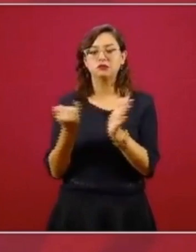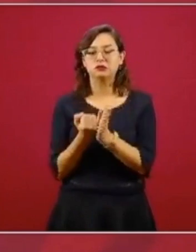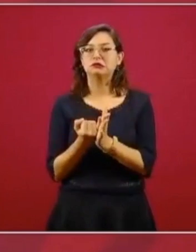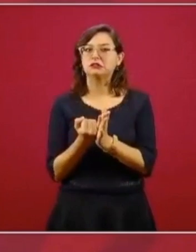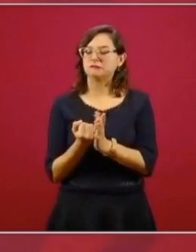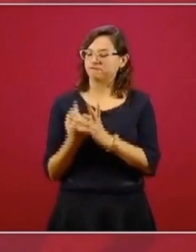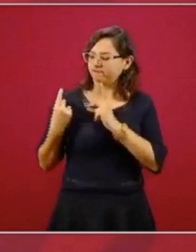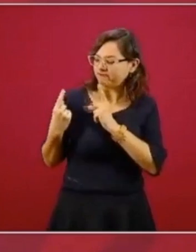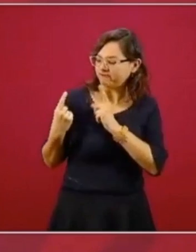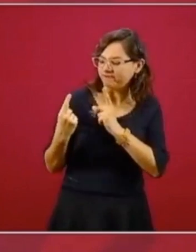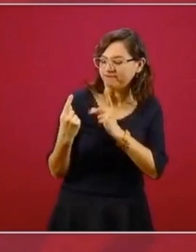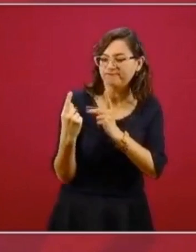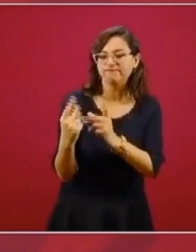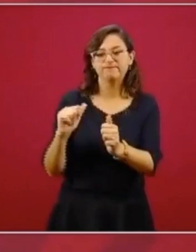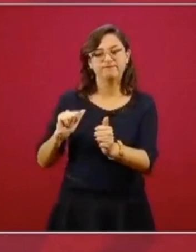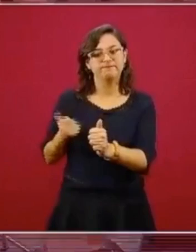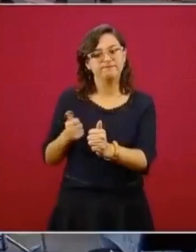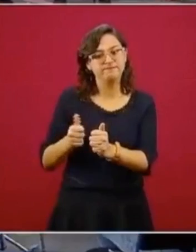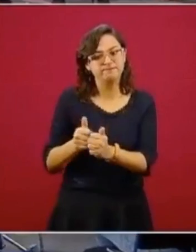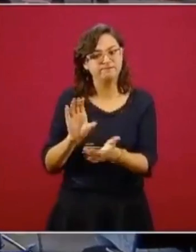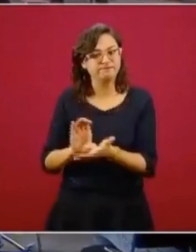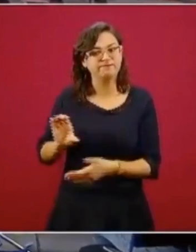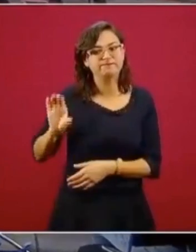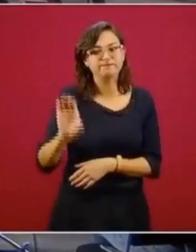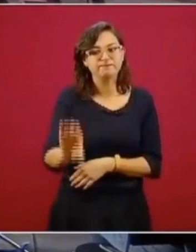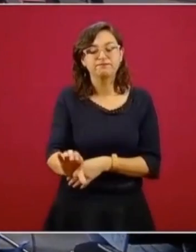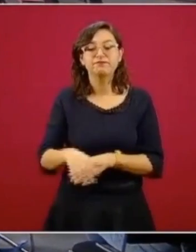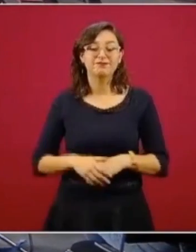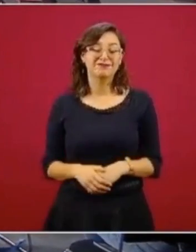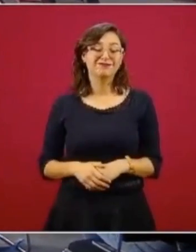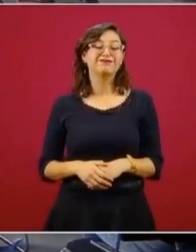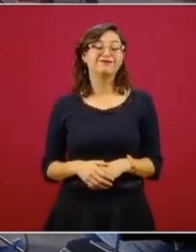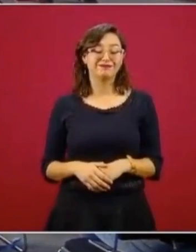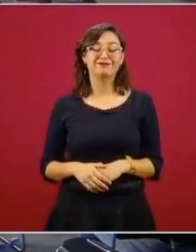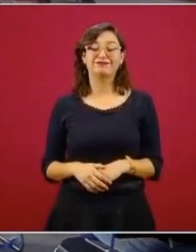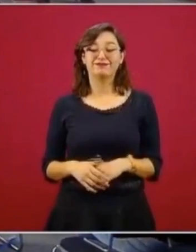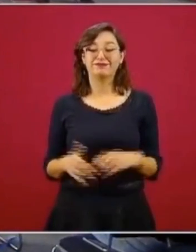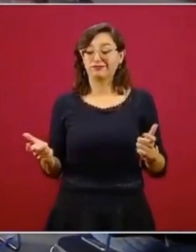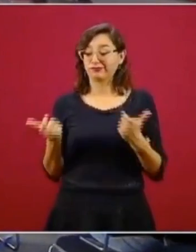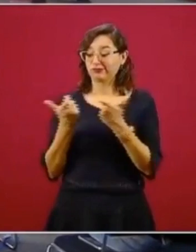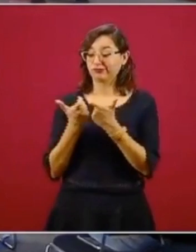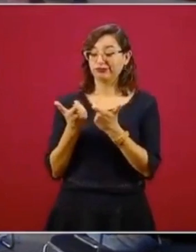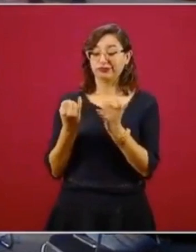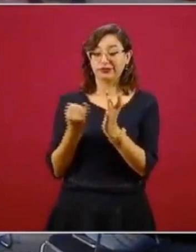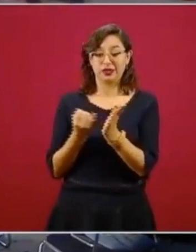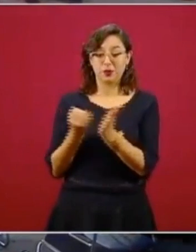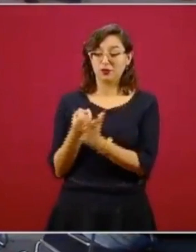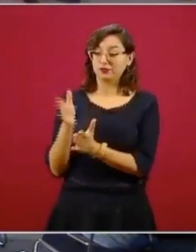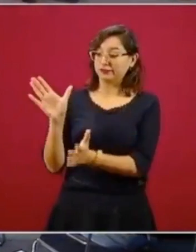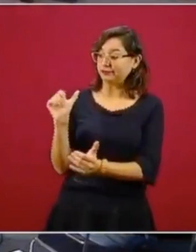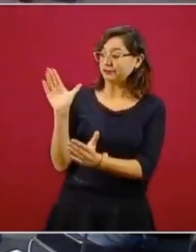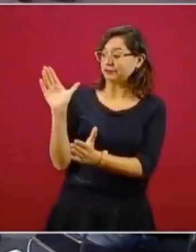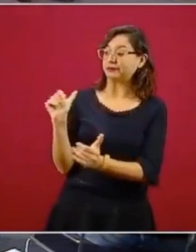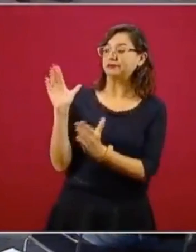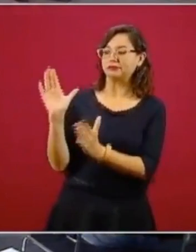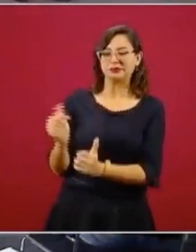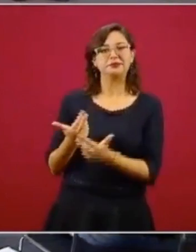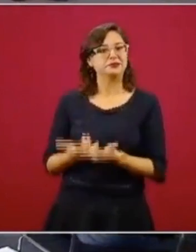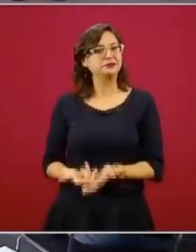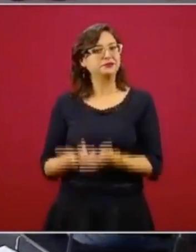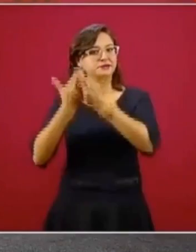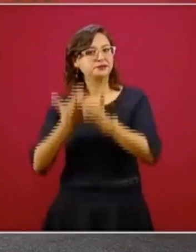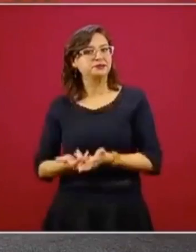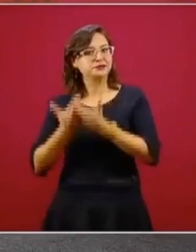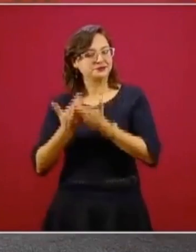se están poniendo al corriente. Por eso no se nos cae la recaudación y al no